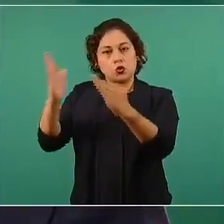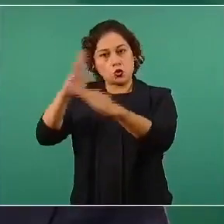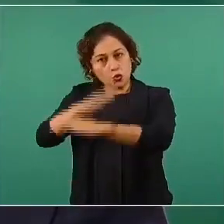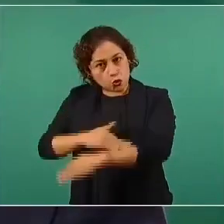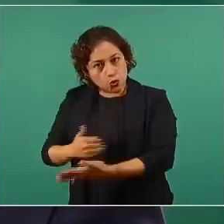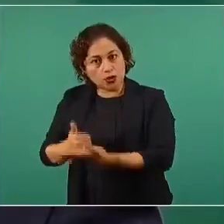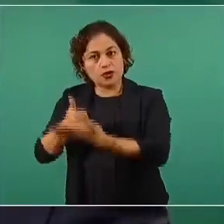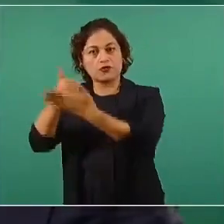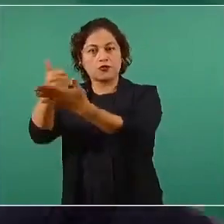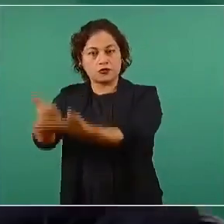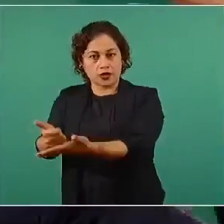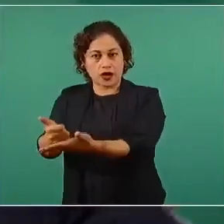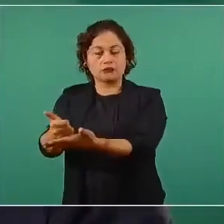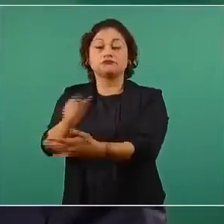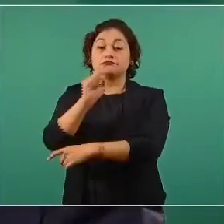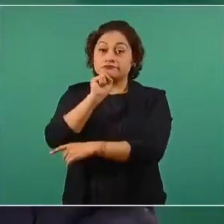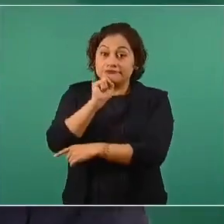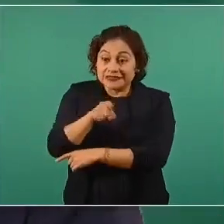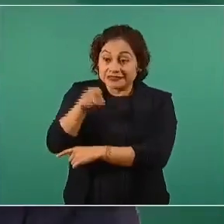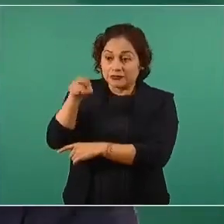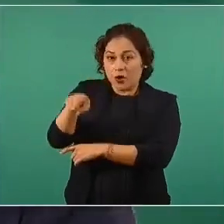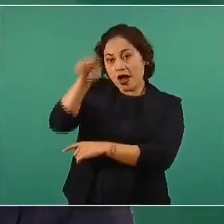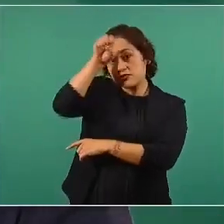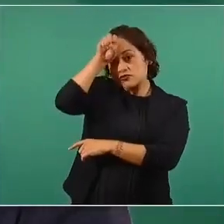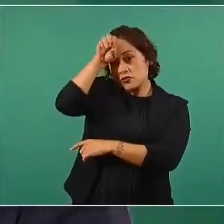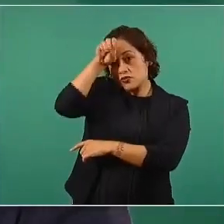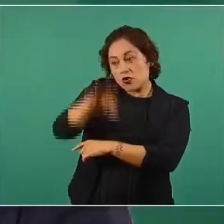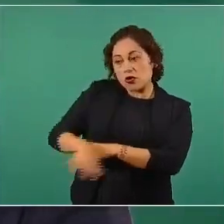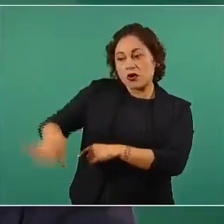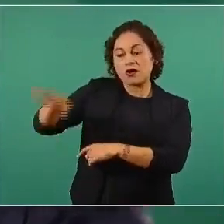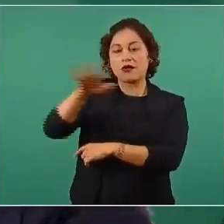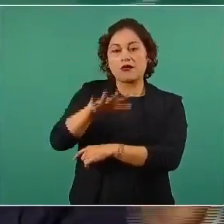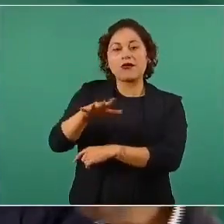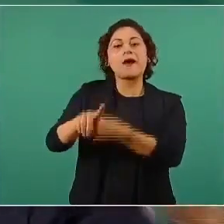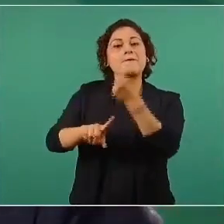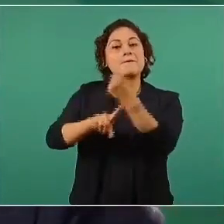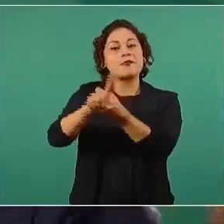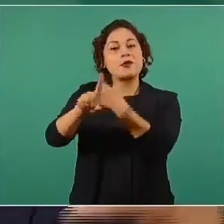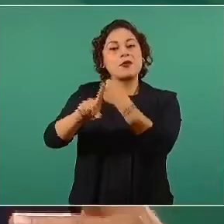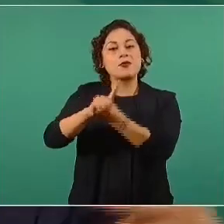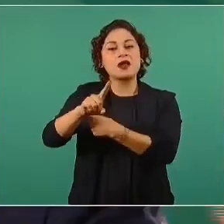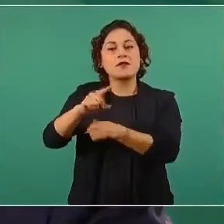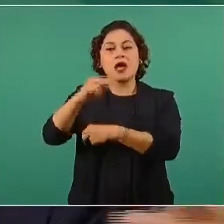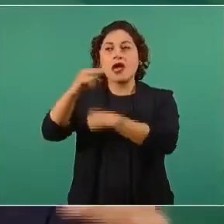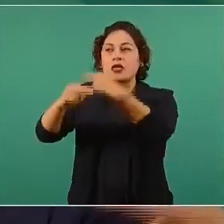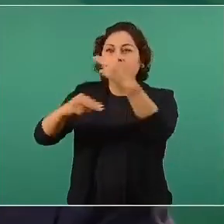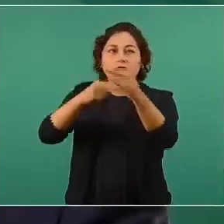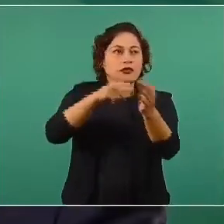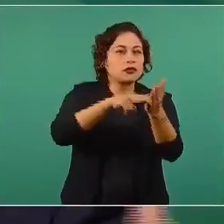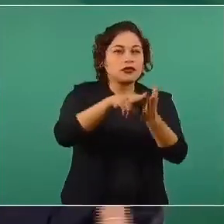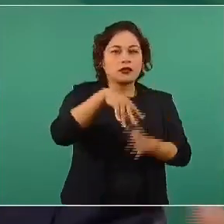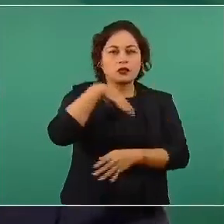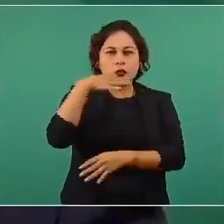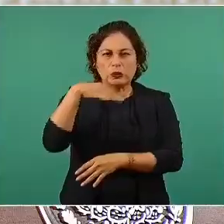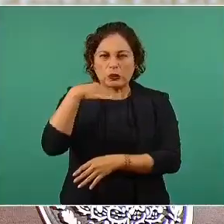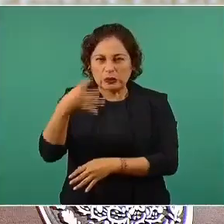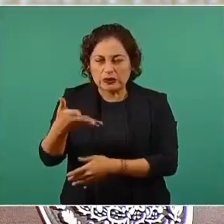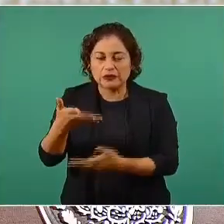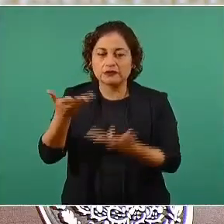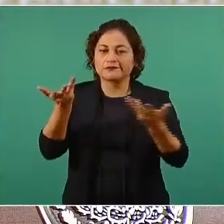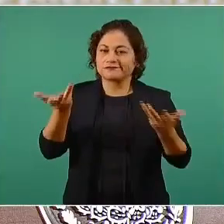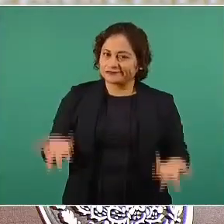de la minera que también tenemos que buscar acuerdos